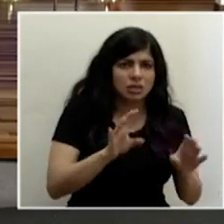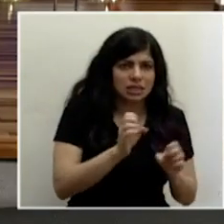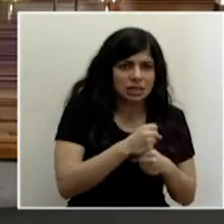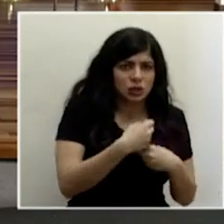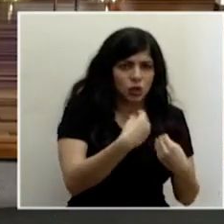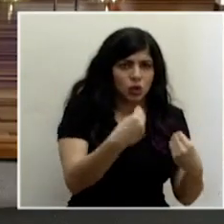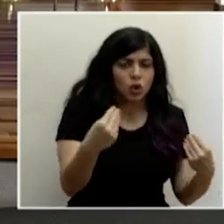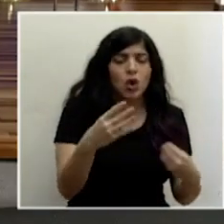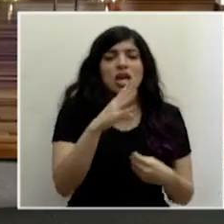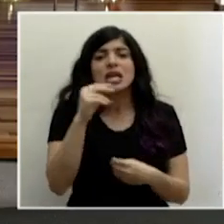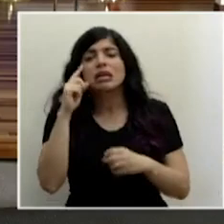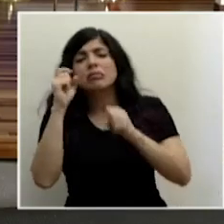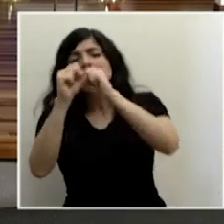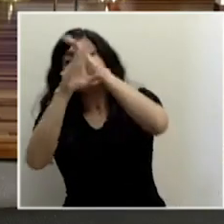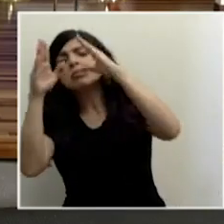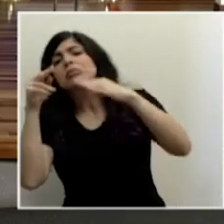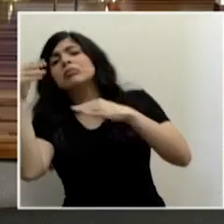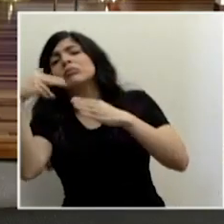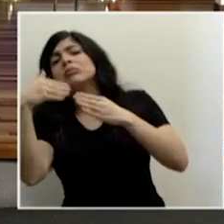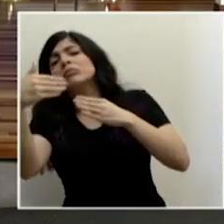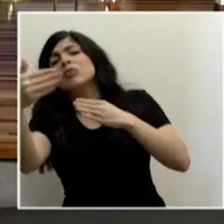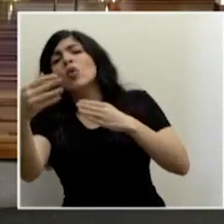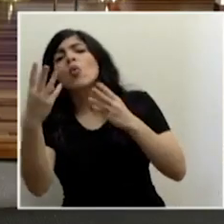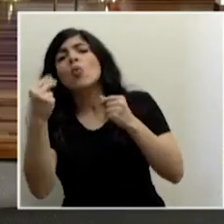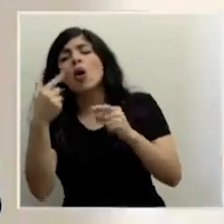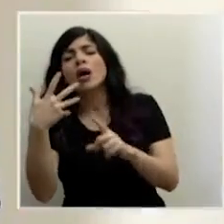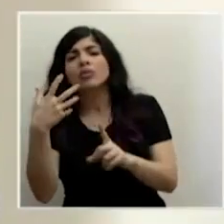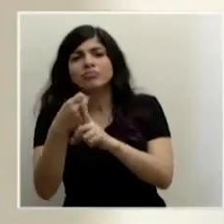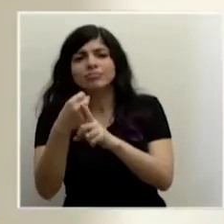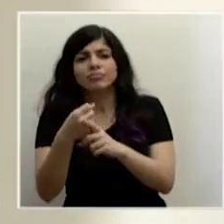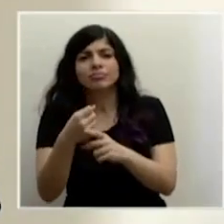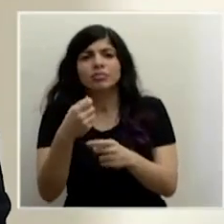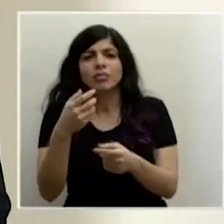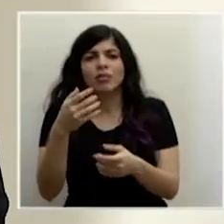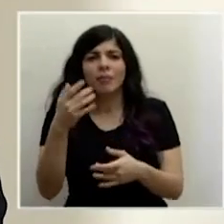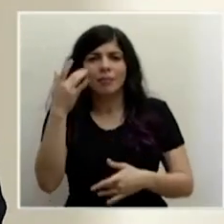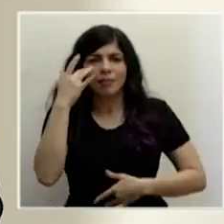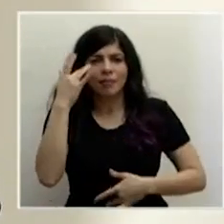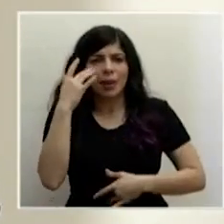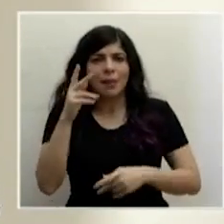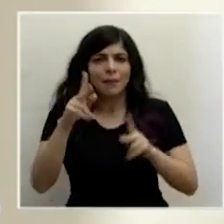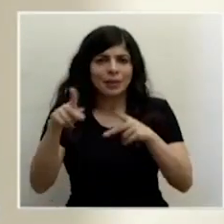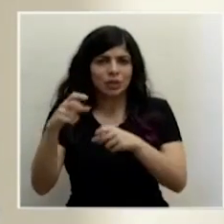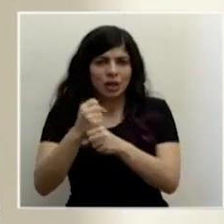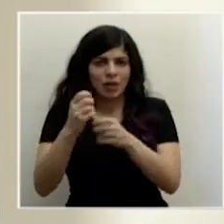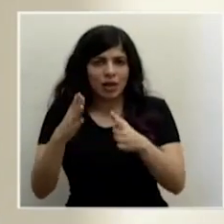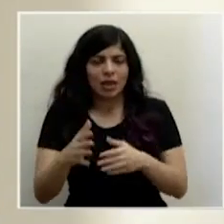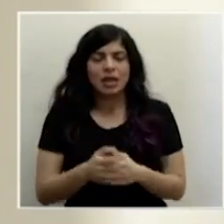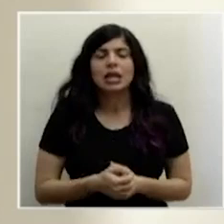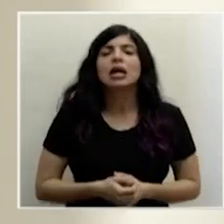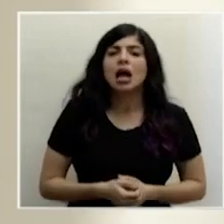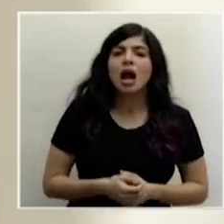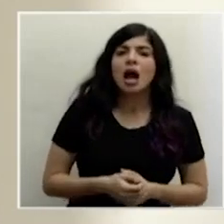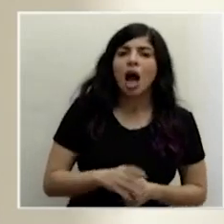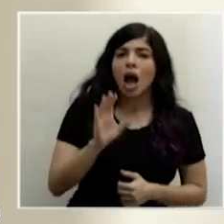es la proyección de afectación del personal? Sí, voy a buscar el dato exacto.